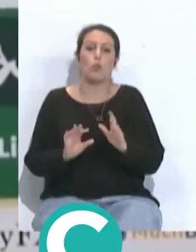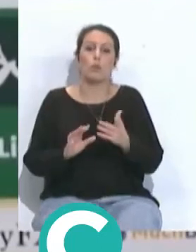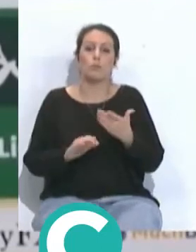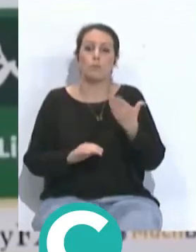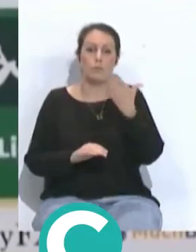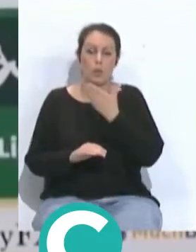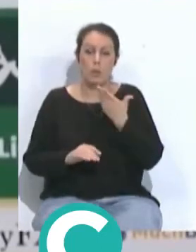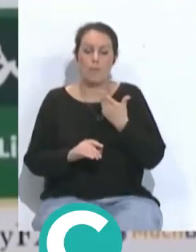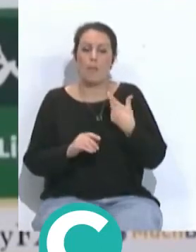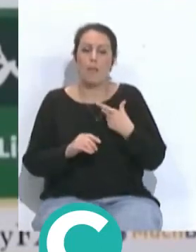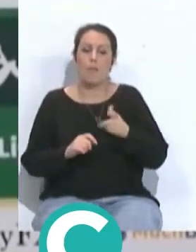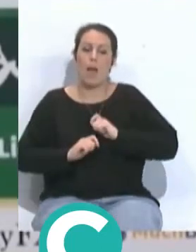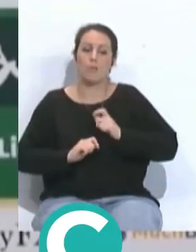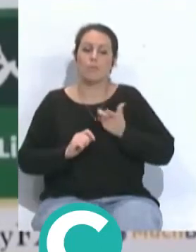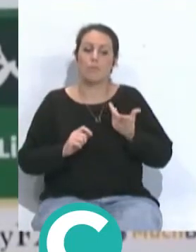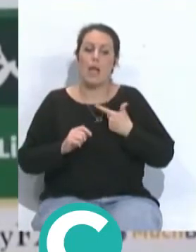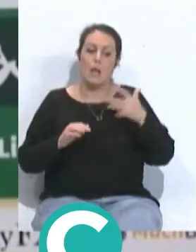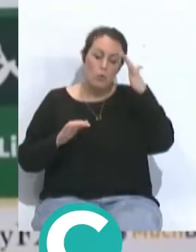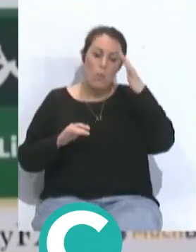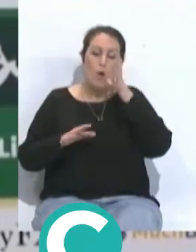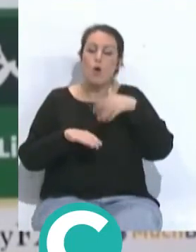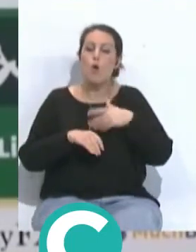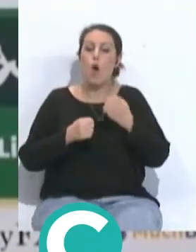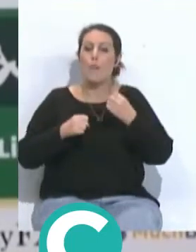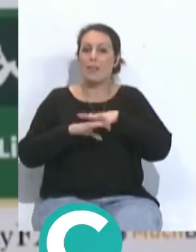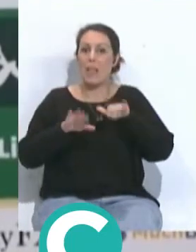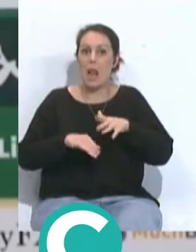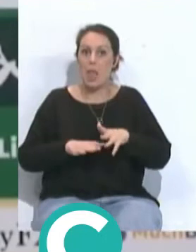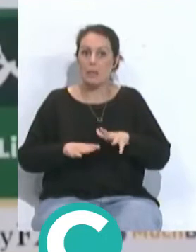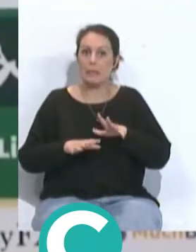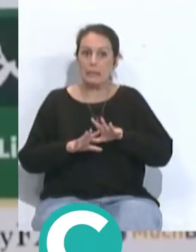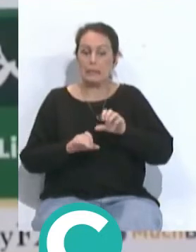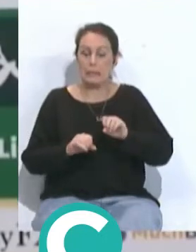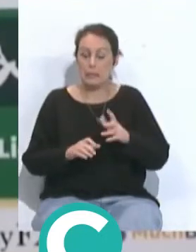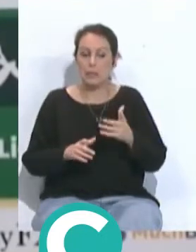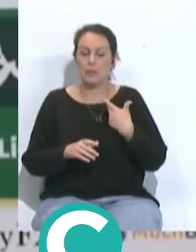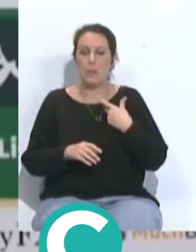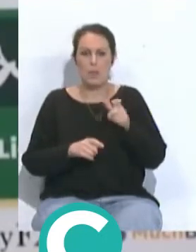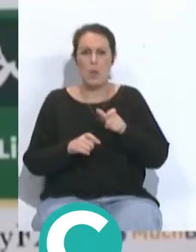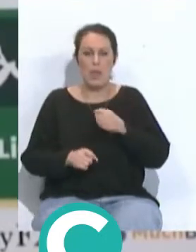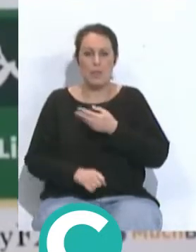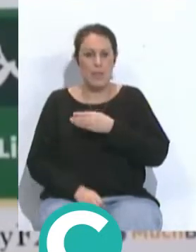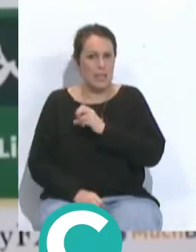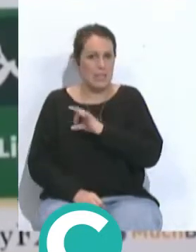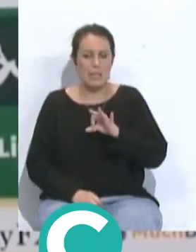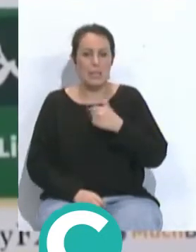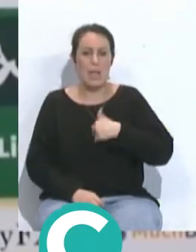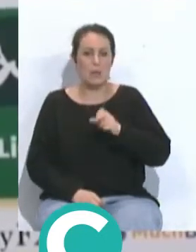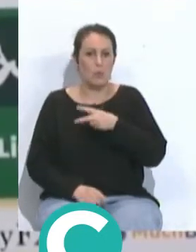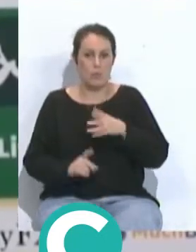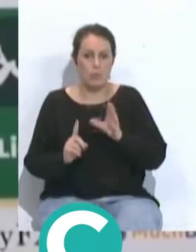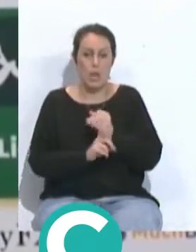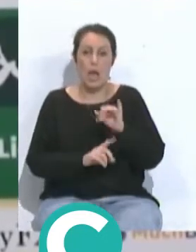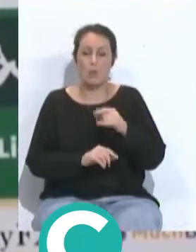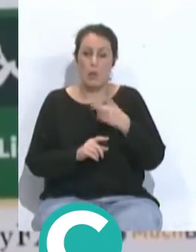poder general esa ilusión llegando a la final de la copa por otro lado creo que la gente del Betis a medida que se van consiguiendo resultados han